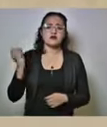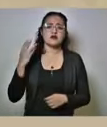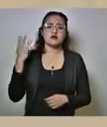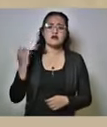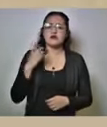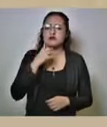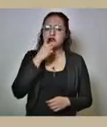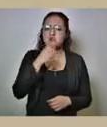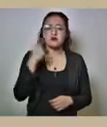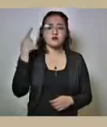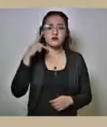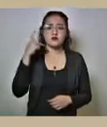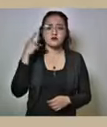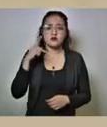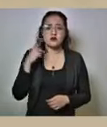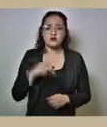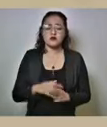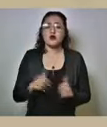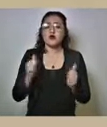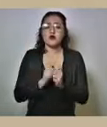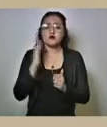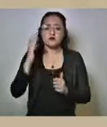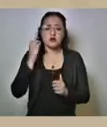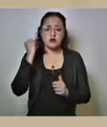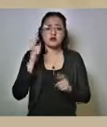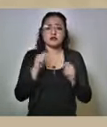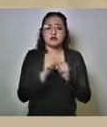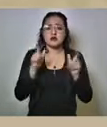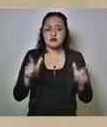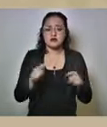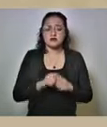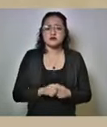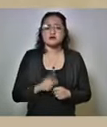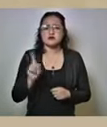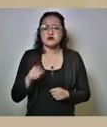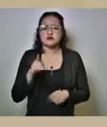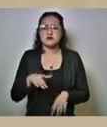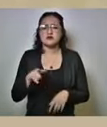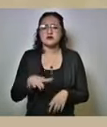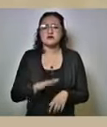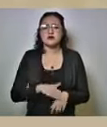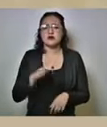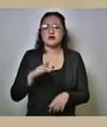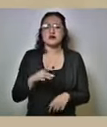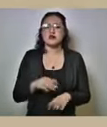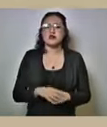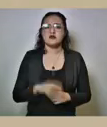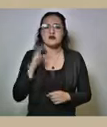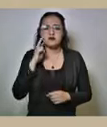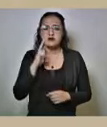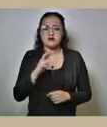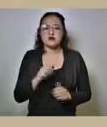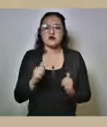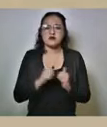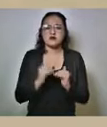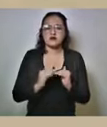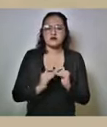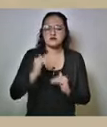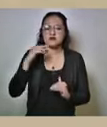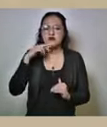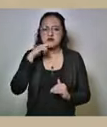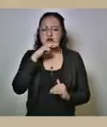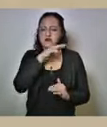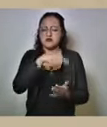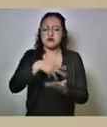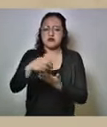señala que Puebla conjuntamente con Morelos y Tlaxcala son parte de estas entidades donde se nota un ascenso más rápido